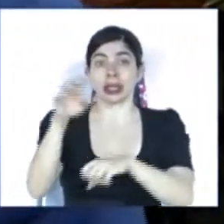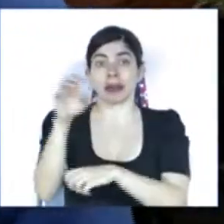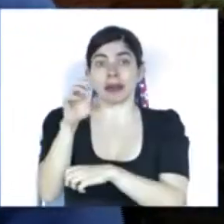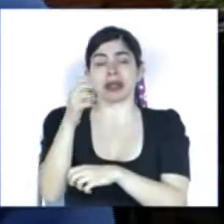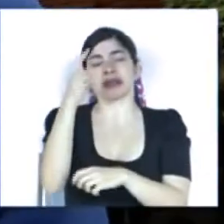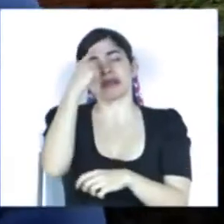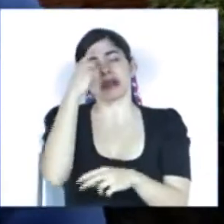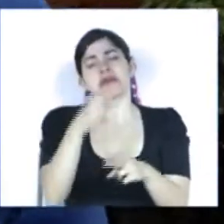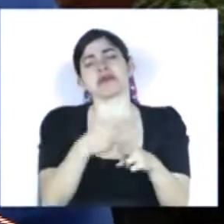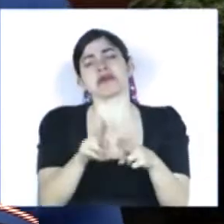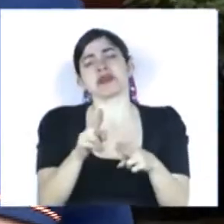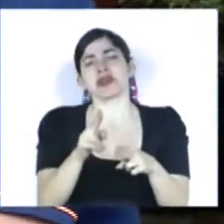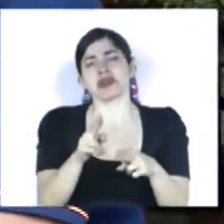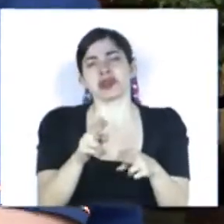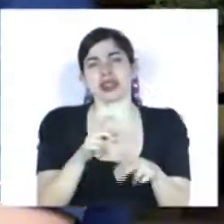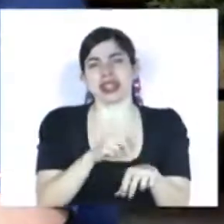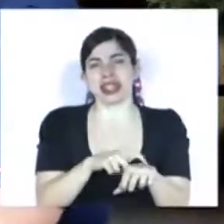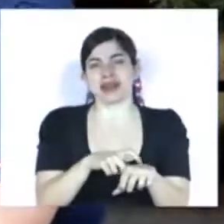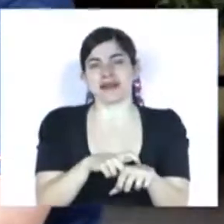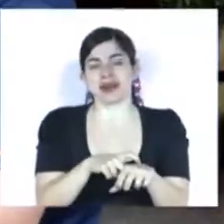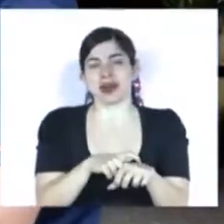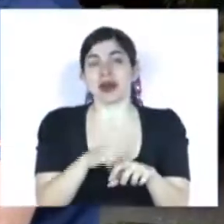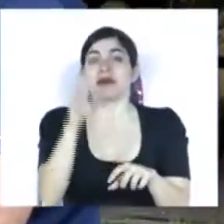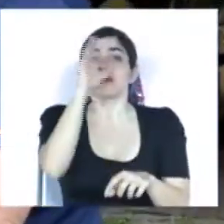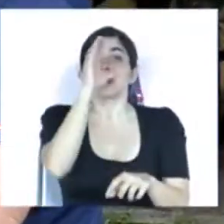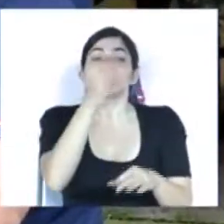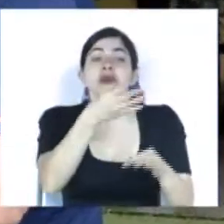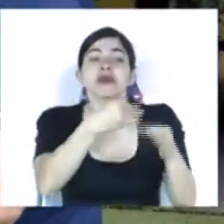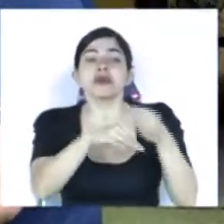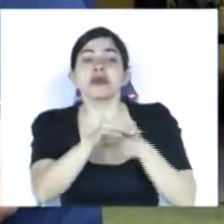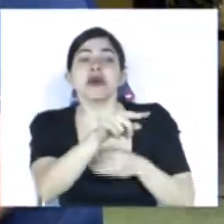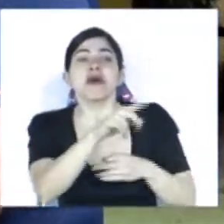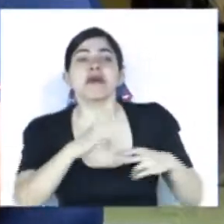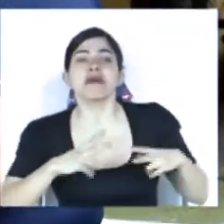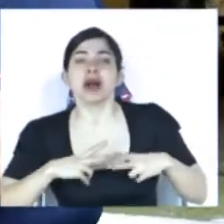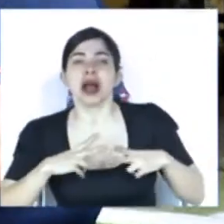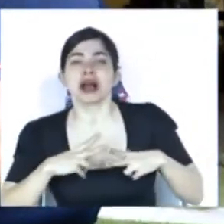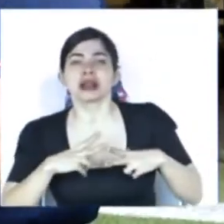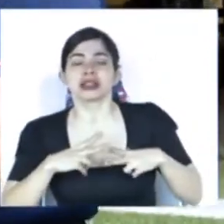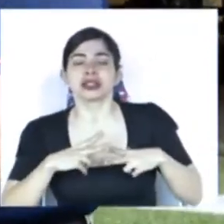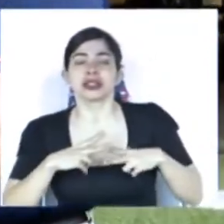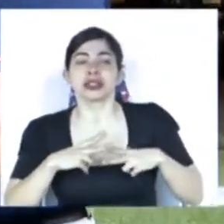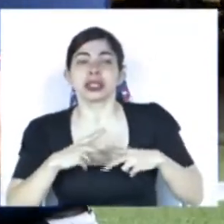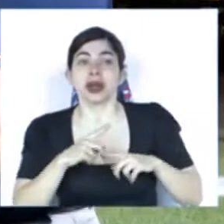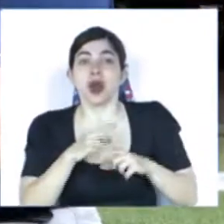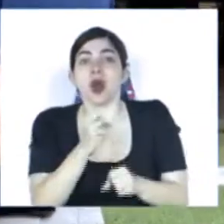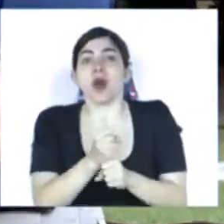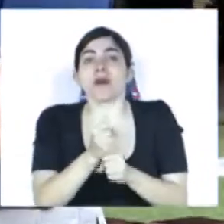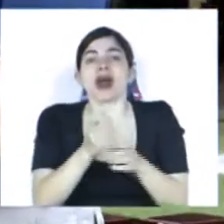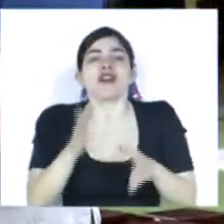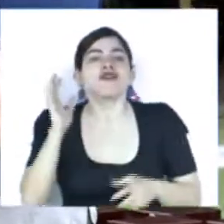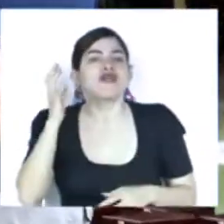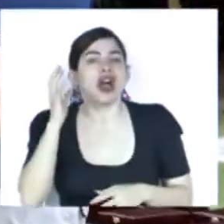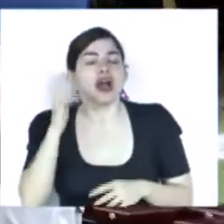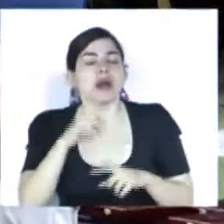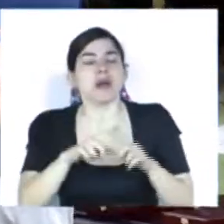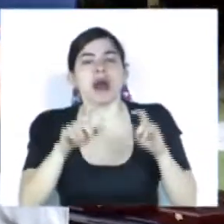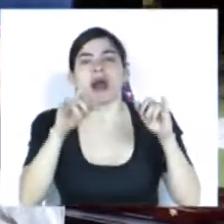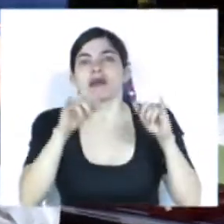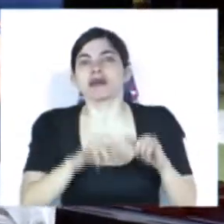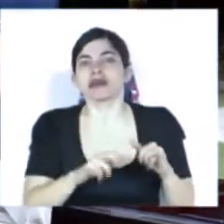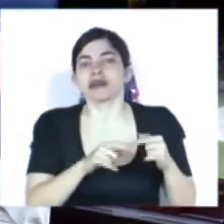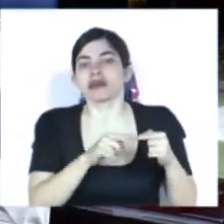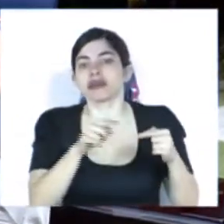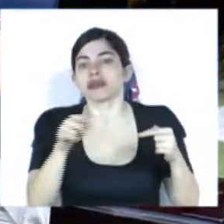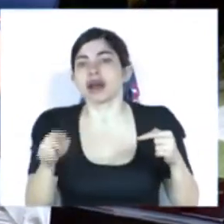paso, como decimos popularmente, sustituyendo a un periodo de vacaciones y como operador de radio y se mantuvo ahí hasta